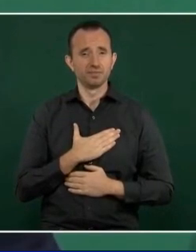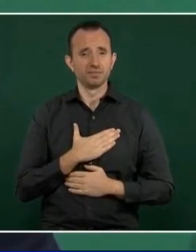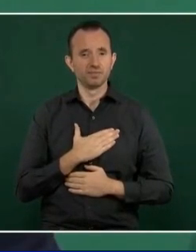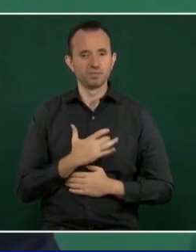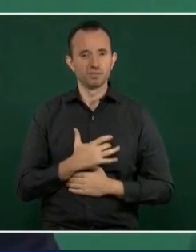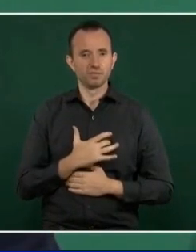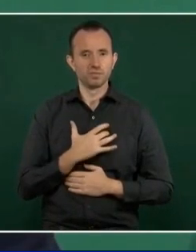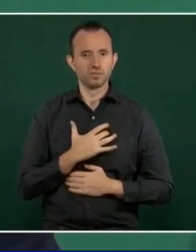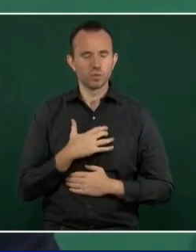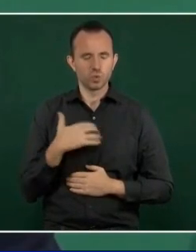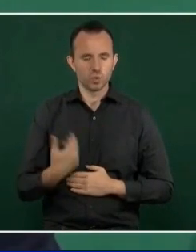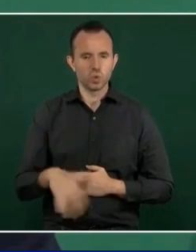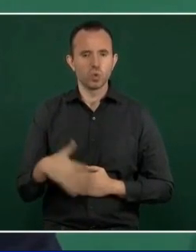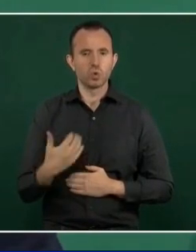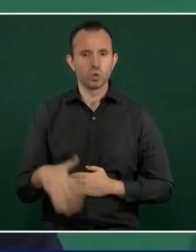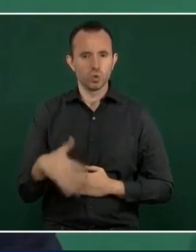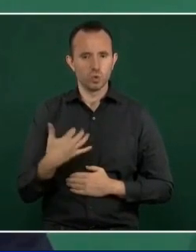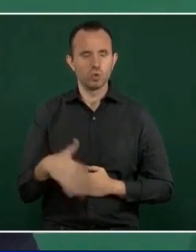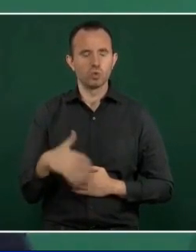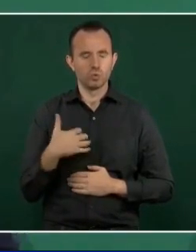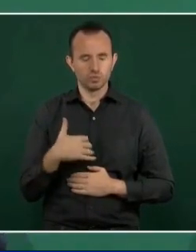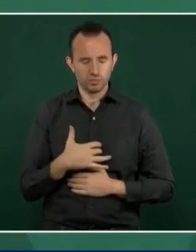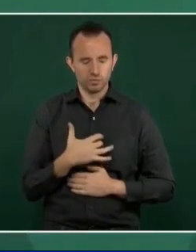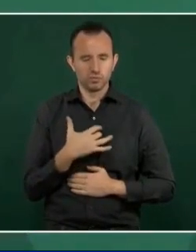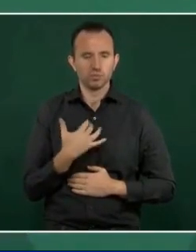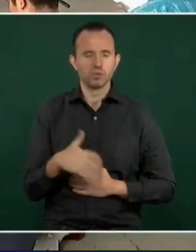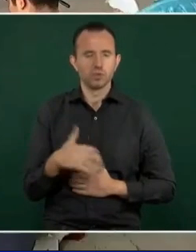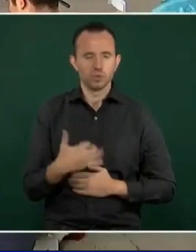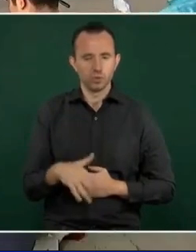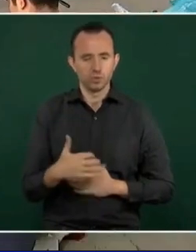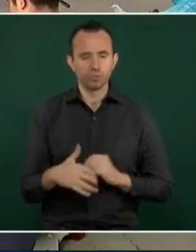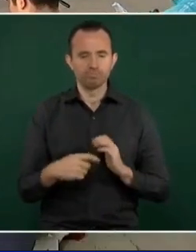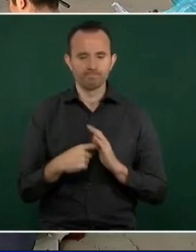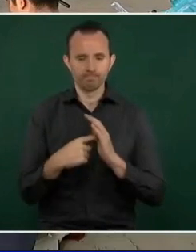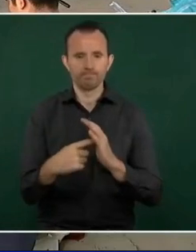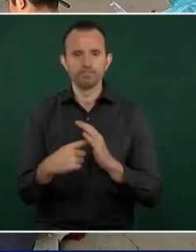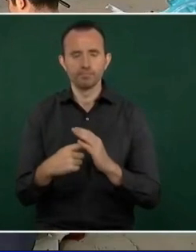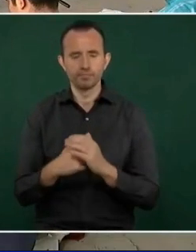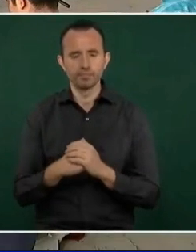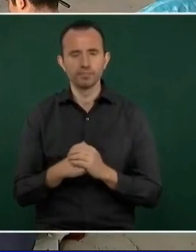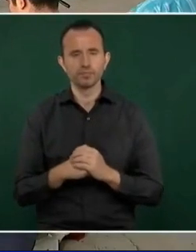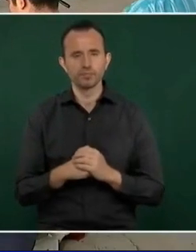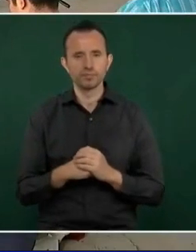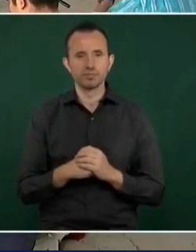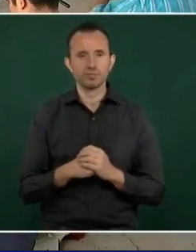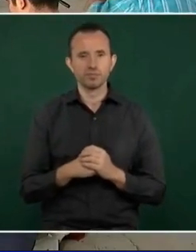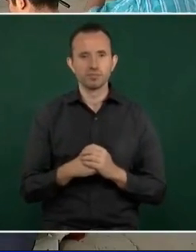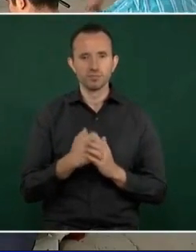tristeza.